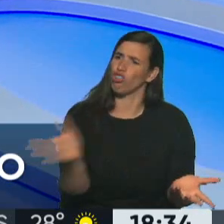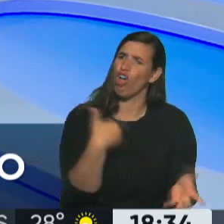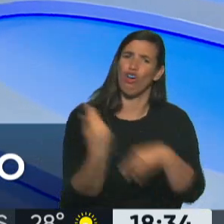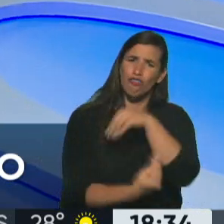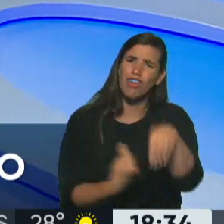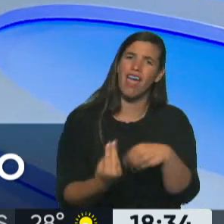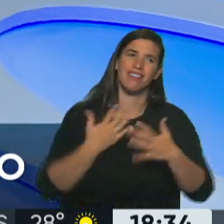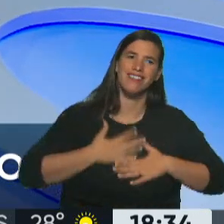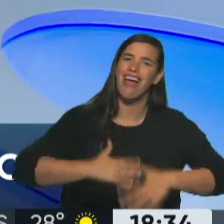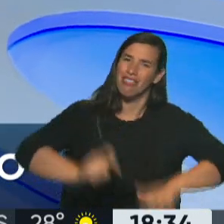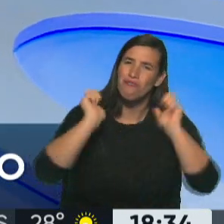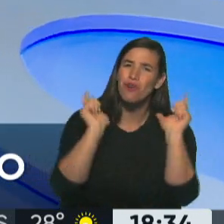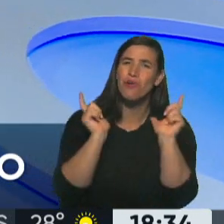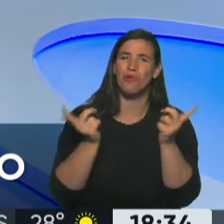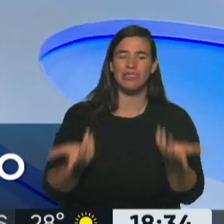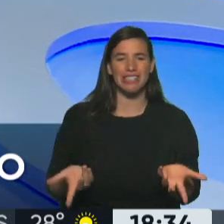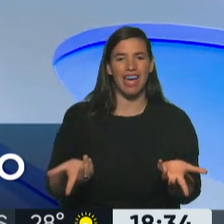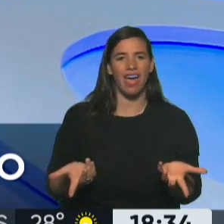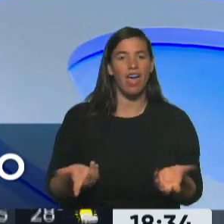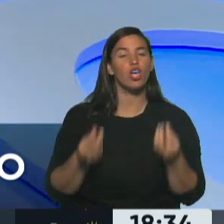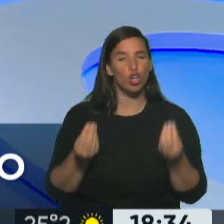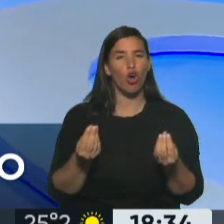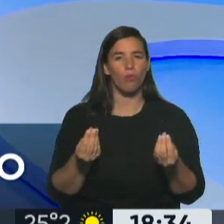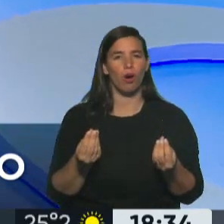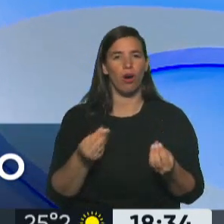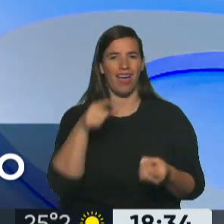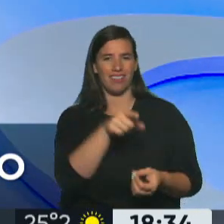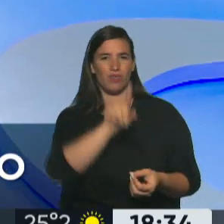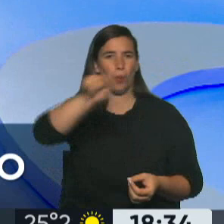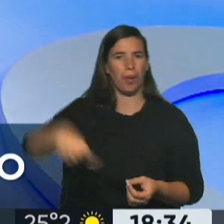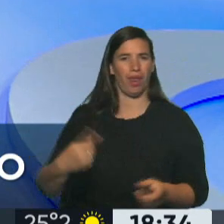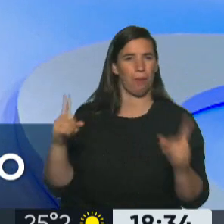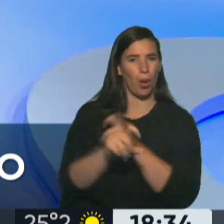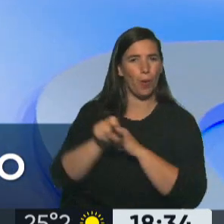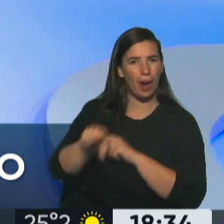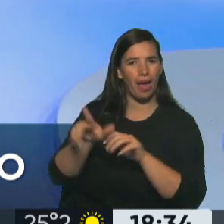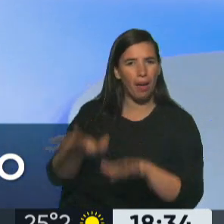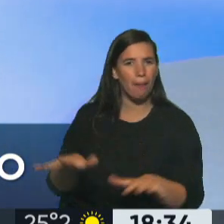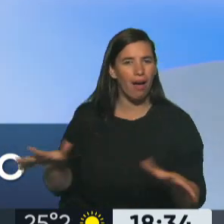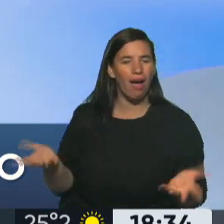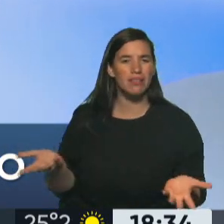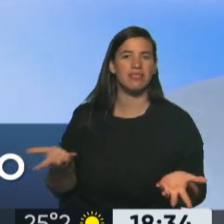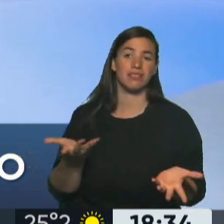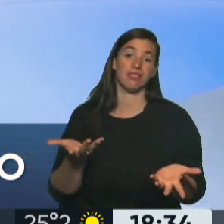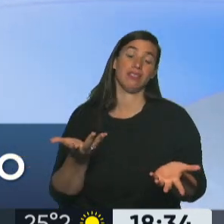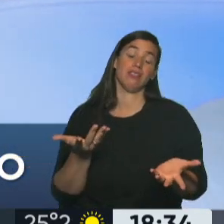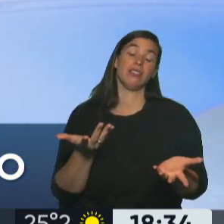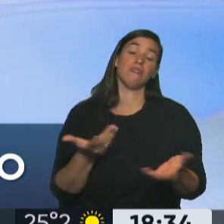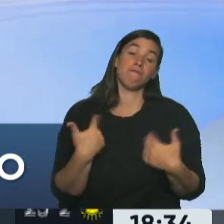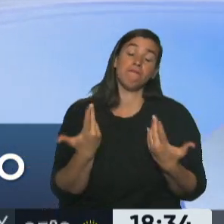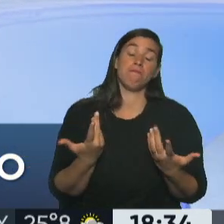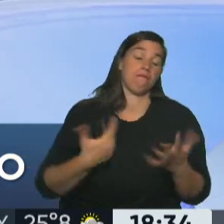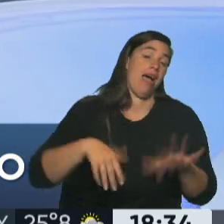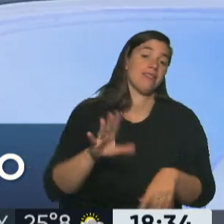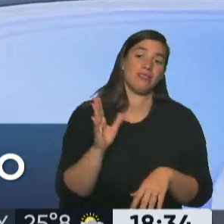disfrutar del encuentro, y cómo se está limitando a las personas, ¿no? Precisamente por el uso de la pirotecnia, ¿no? Que de a poco se